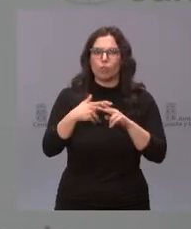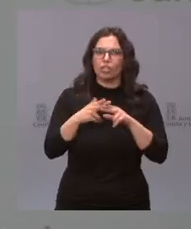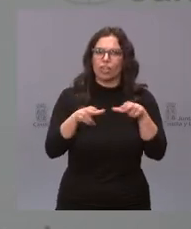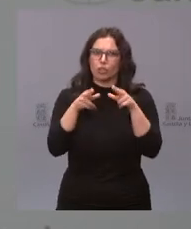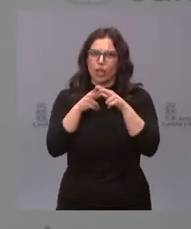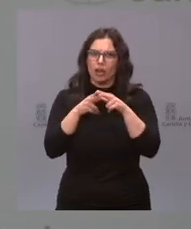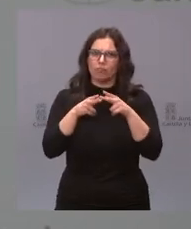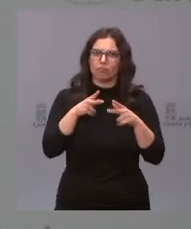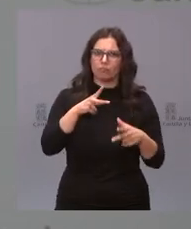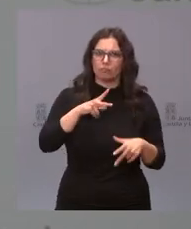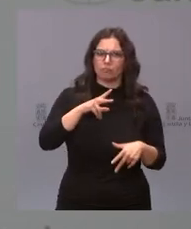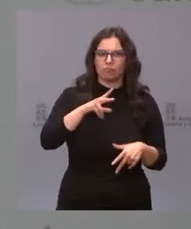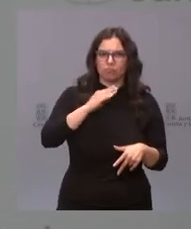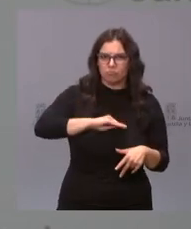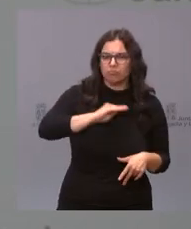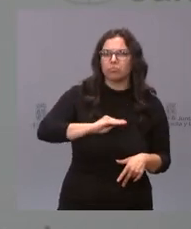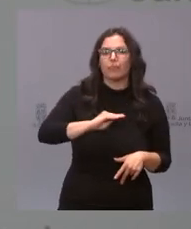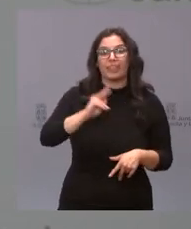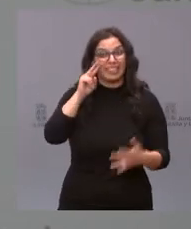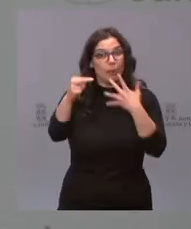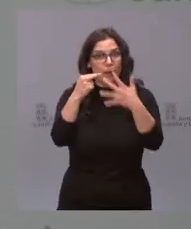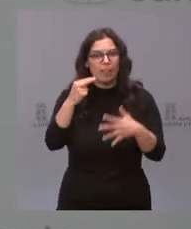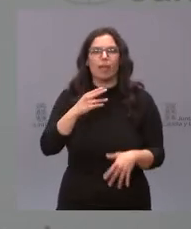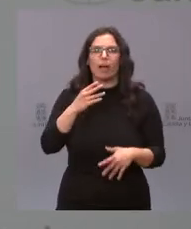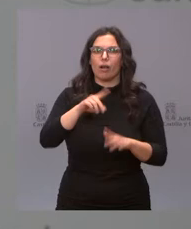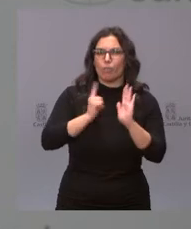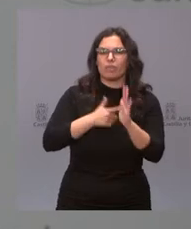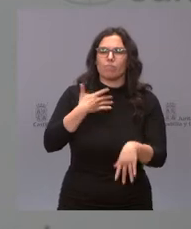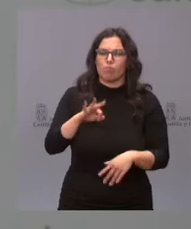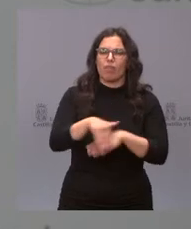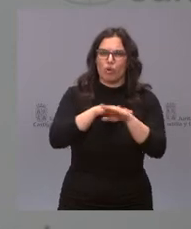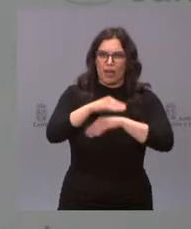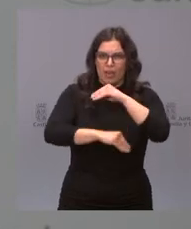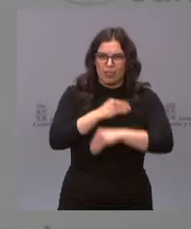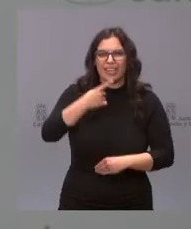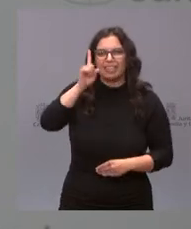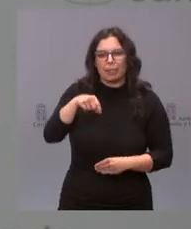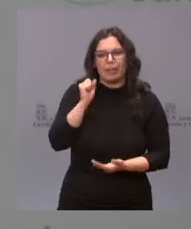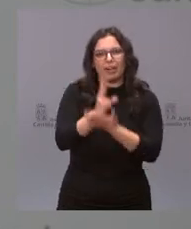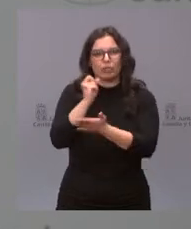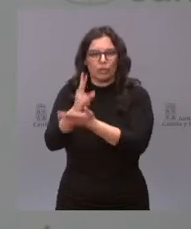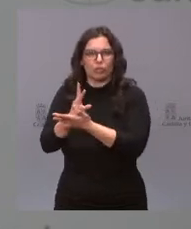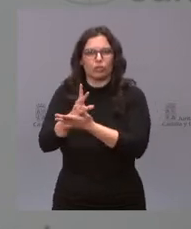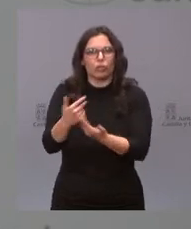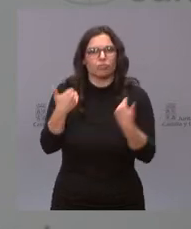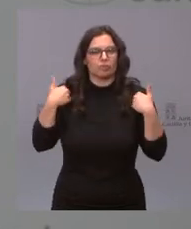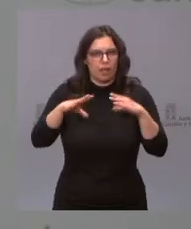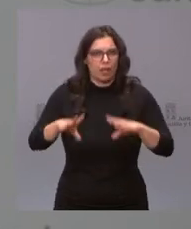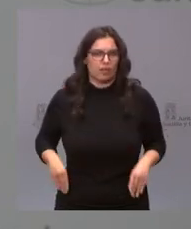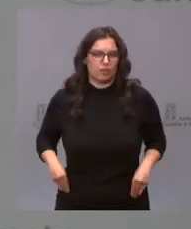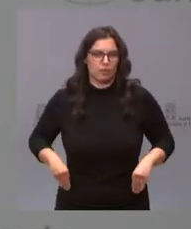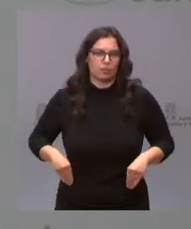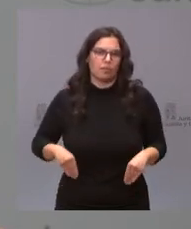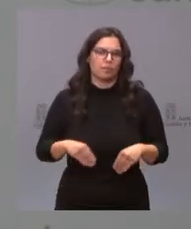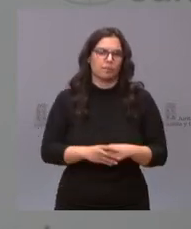y con total transparencia se puede gobernar, se puede gobernar bien y se puede también asumir los retos que tenemos, como digo, en este